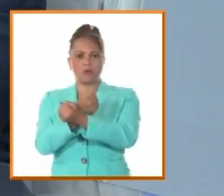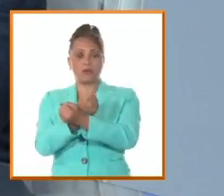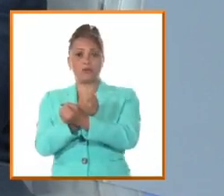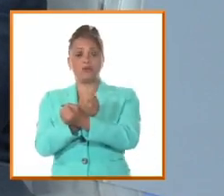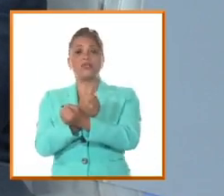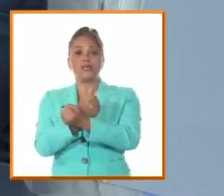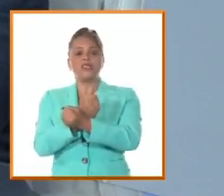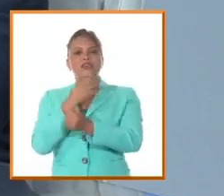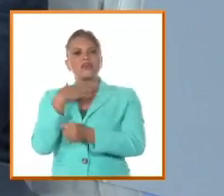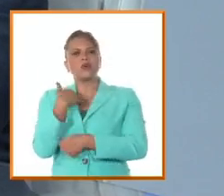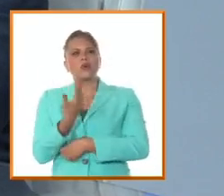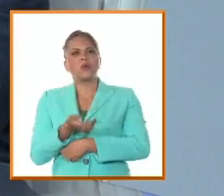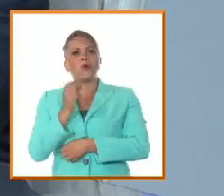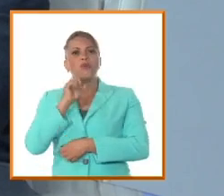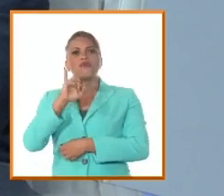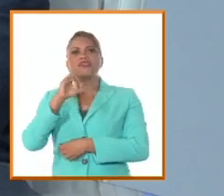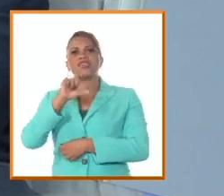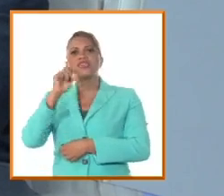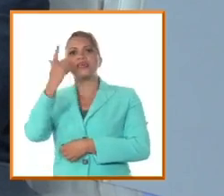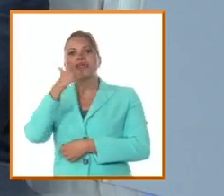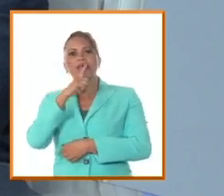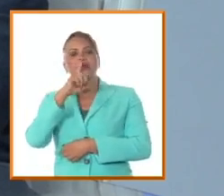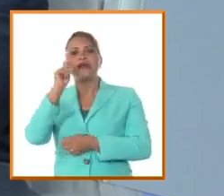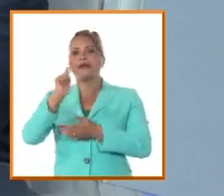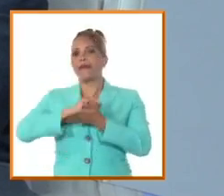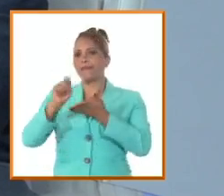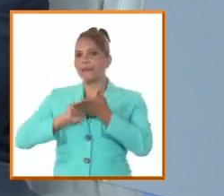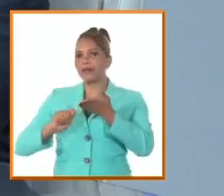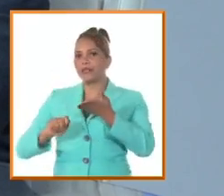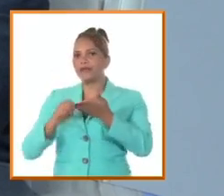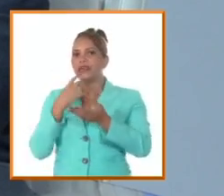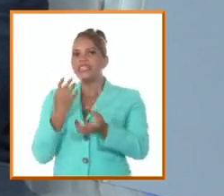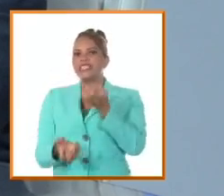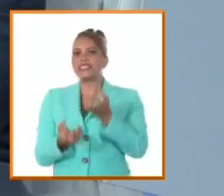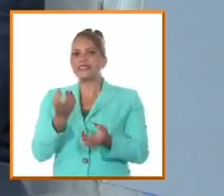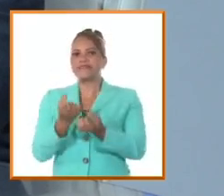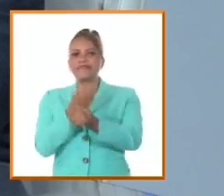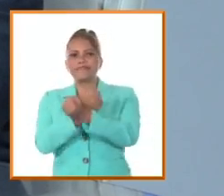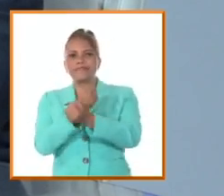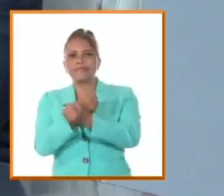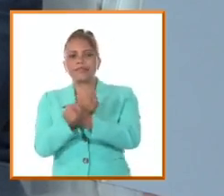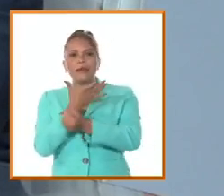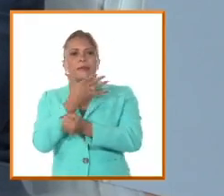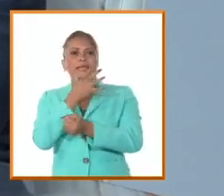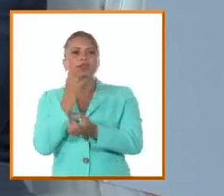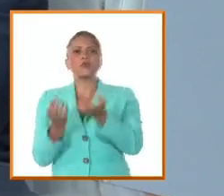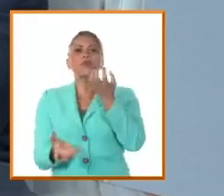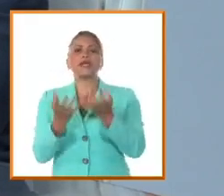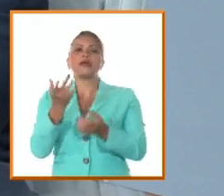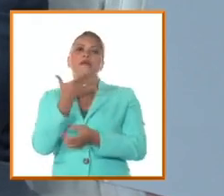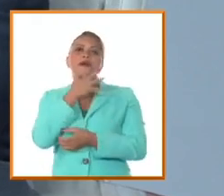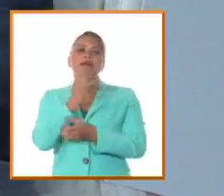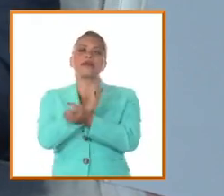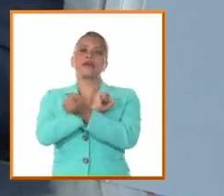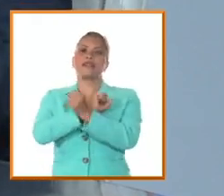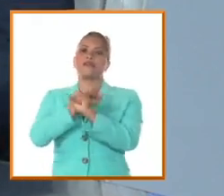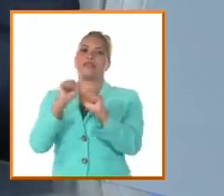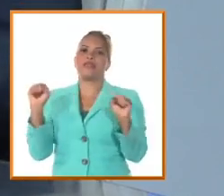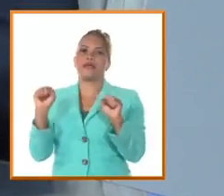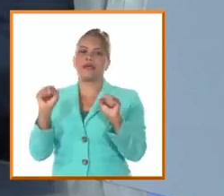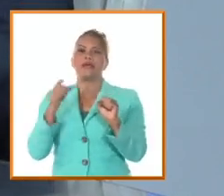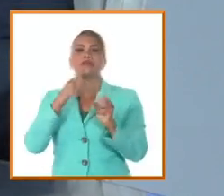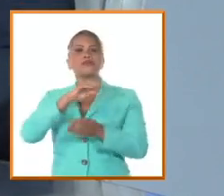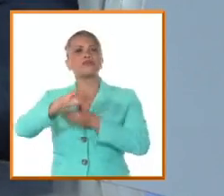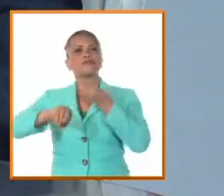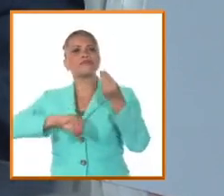Villena convierte la metáfora de las cenizas del cadáver en una llama de libertad, en una llama que va a